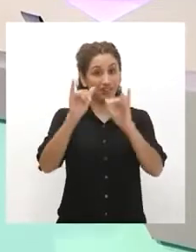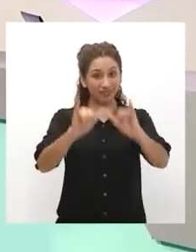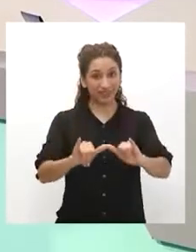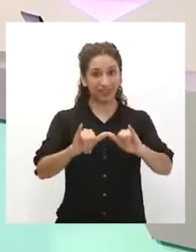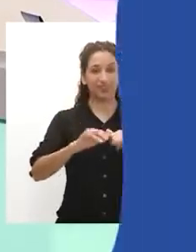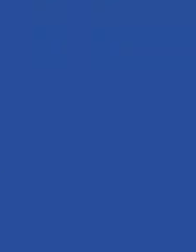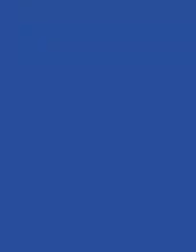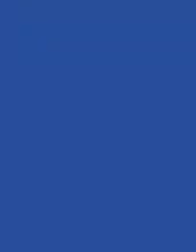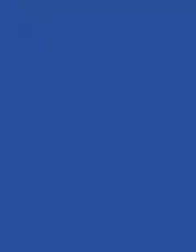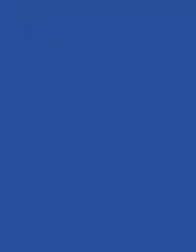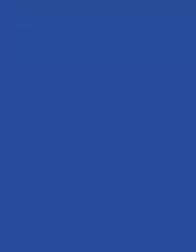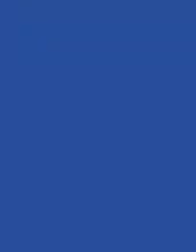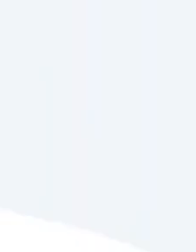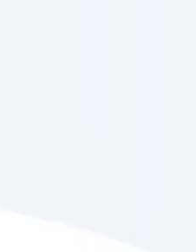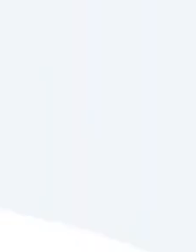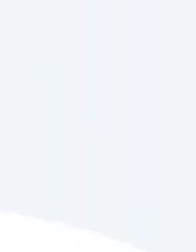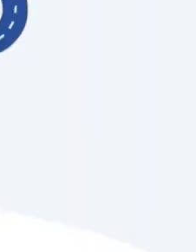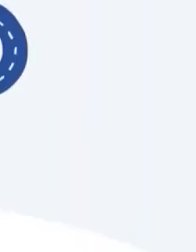vayan!